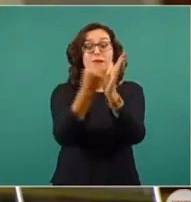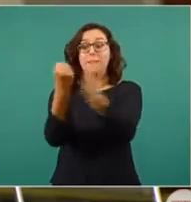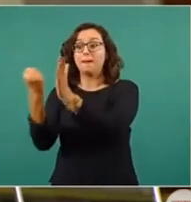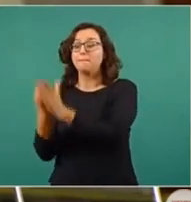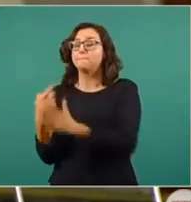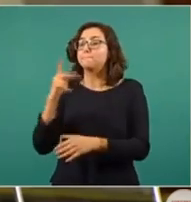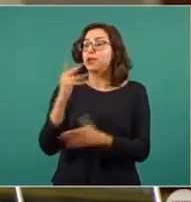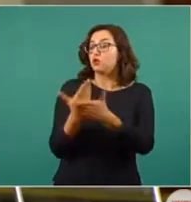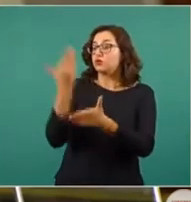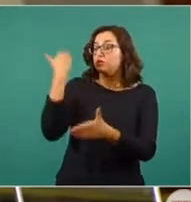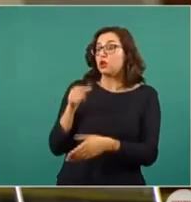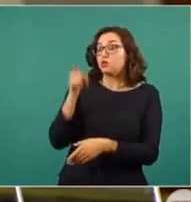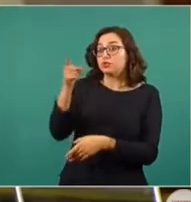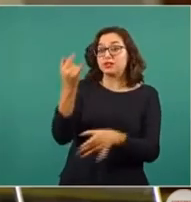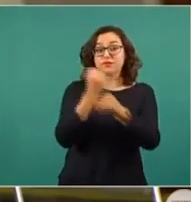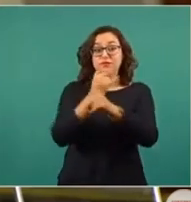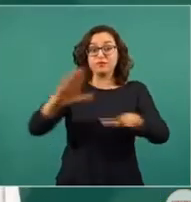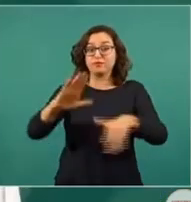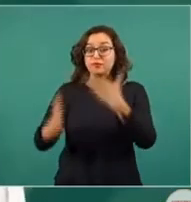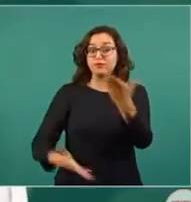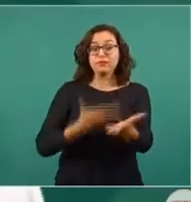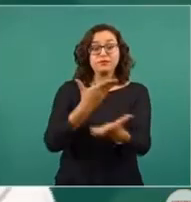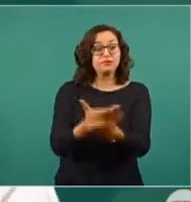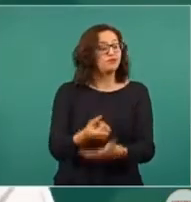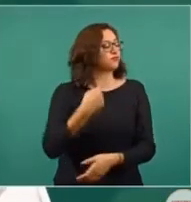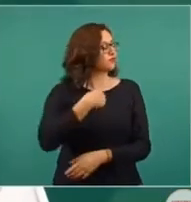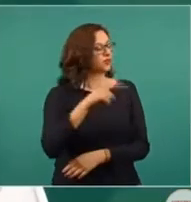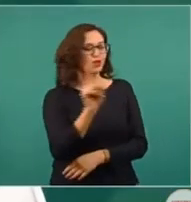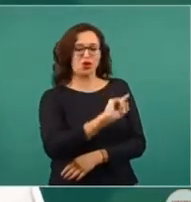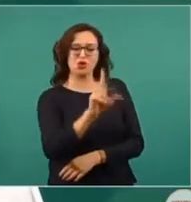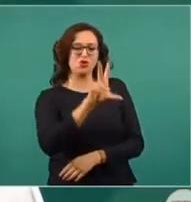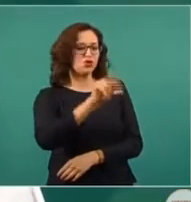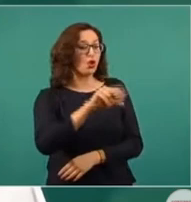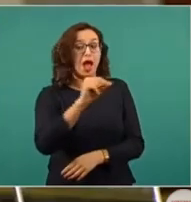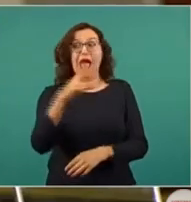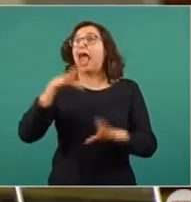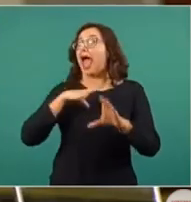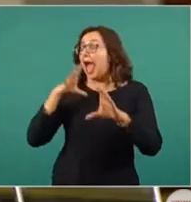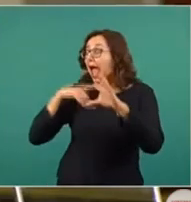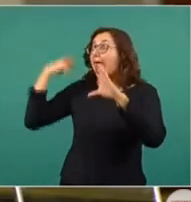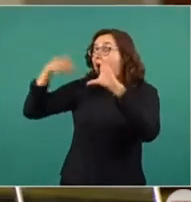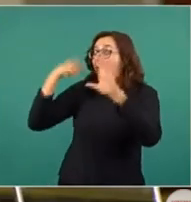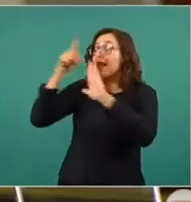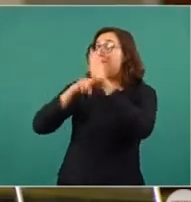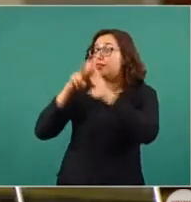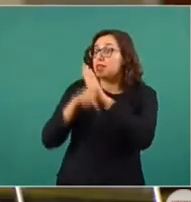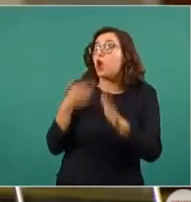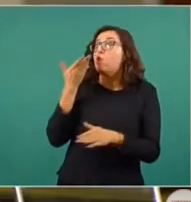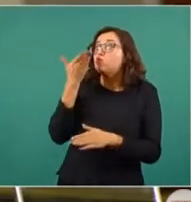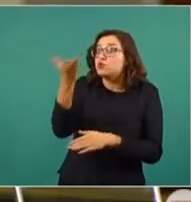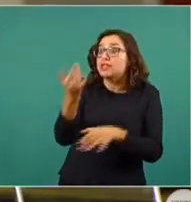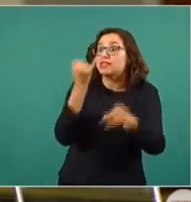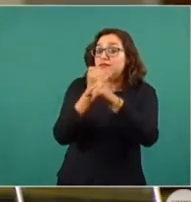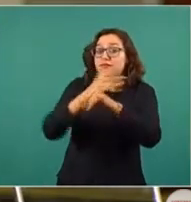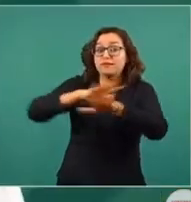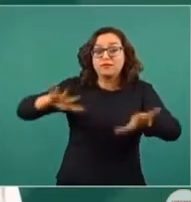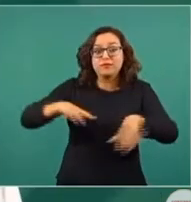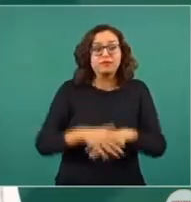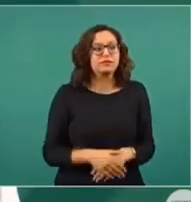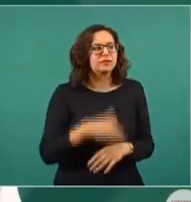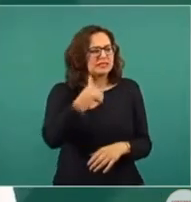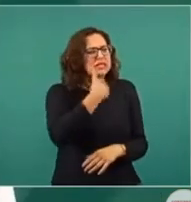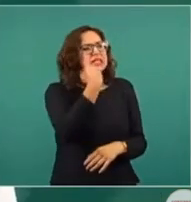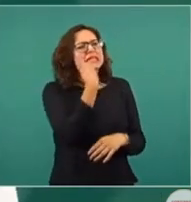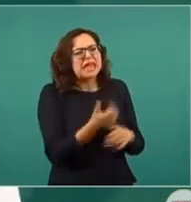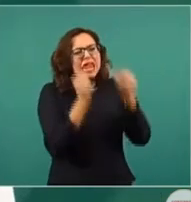de Medicina de México fue usted, doctor. No, no, Penilei. Usted lo presentó, hay un video que está usted presentando esos datos. ¿Quiere escuchar o